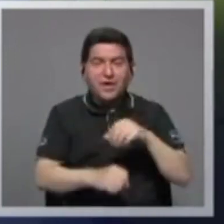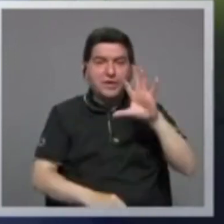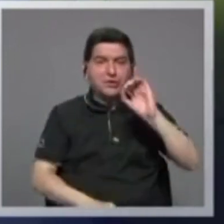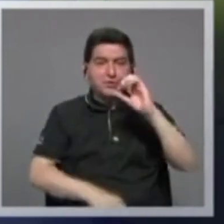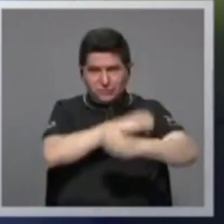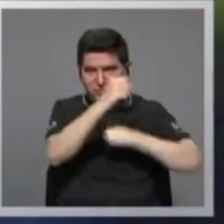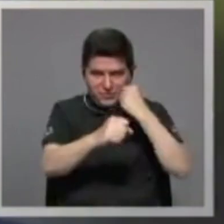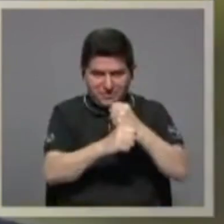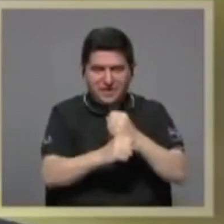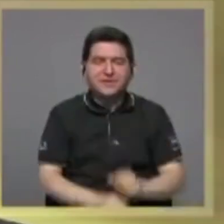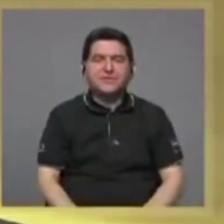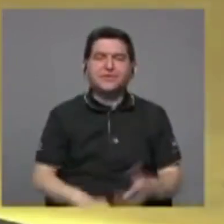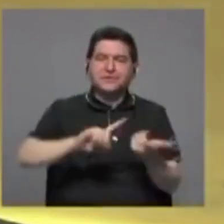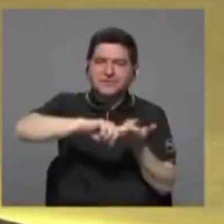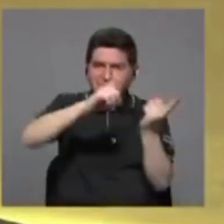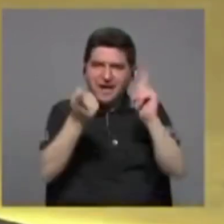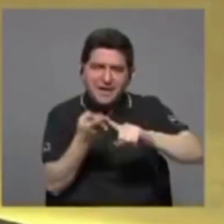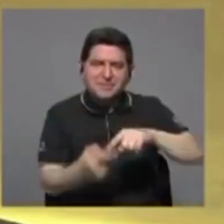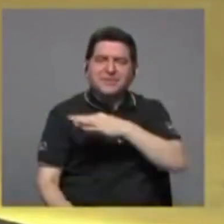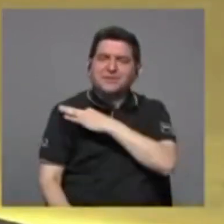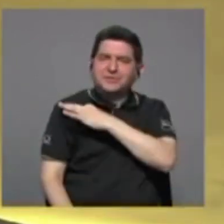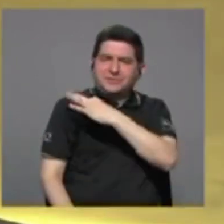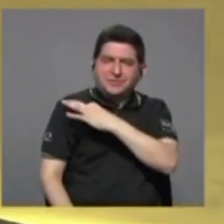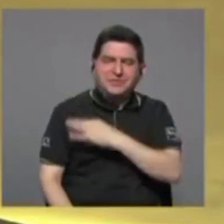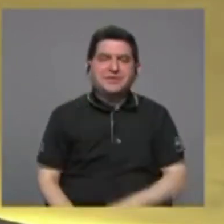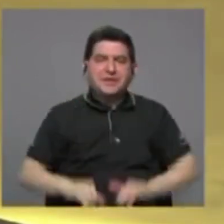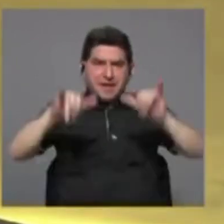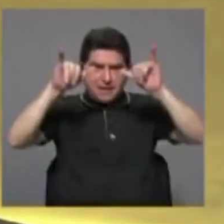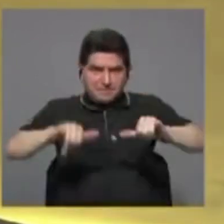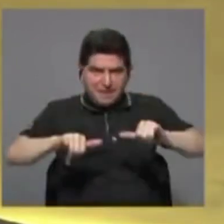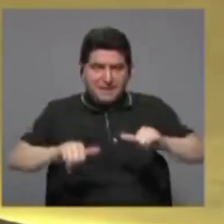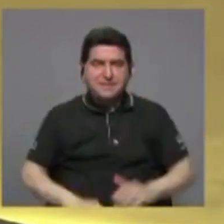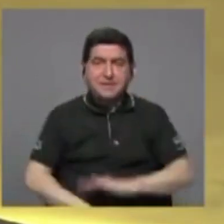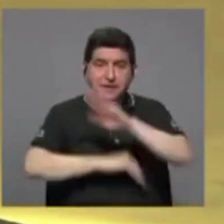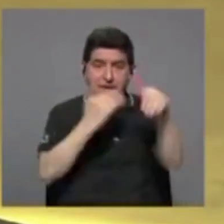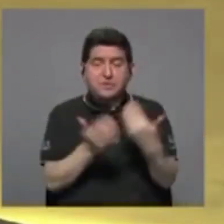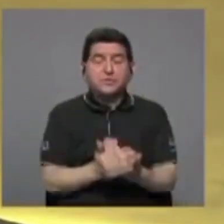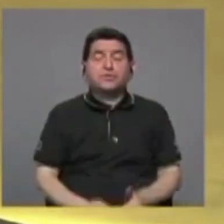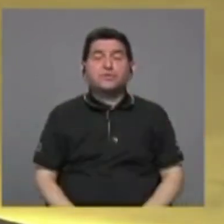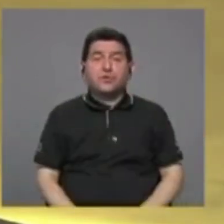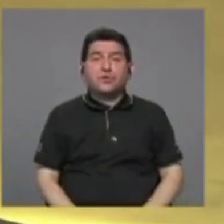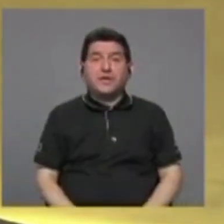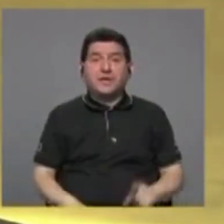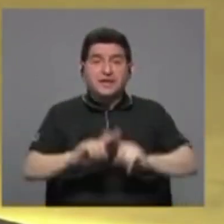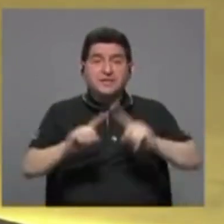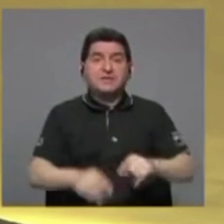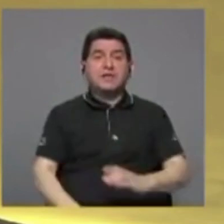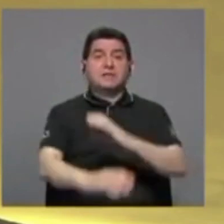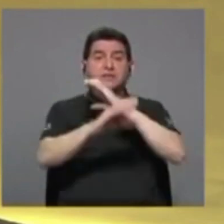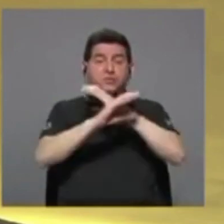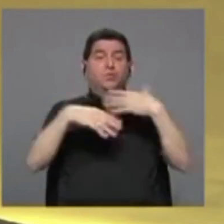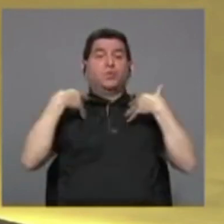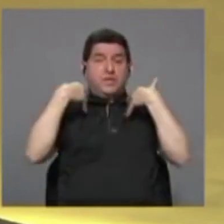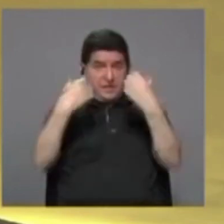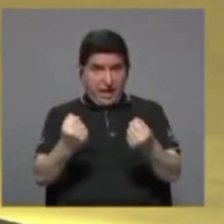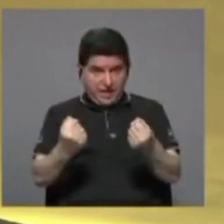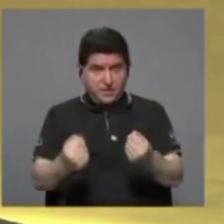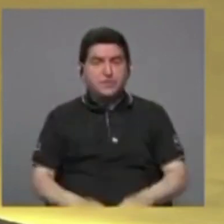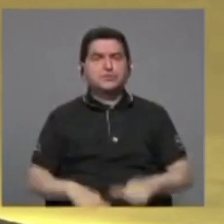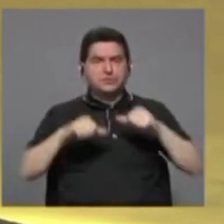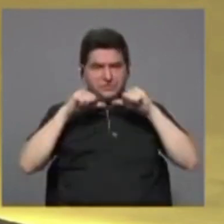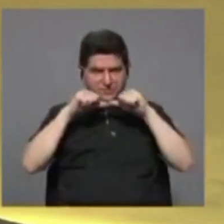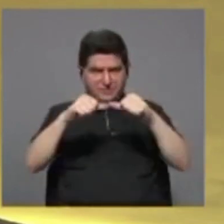a las amigas y amigos, los invitamos para que mantengan todas las medidas de cuidado de la salud, y que